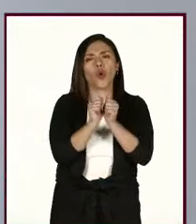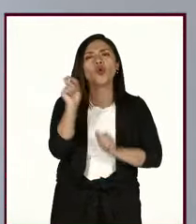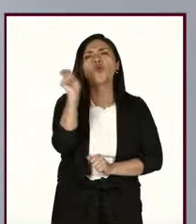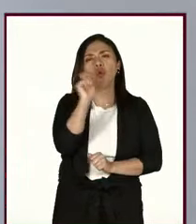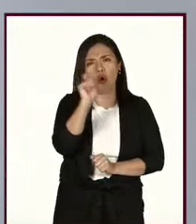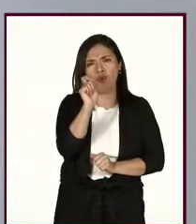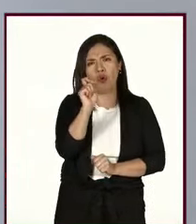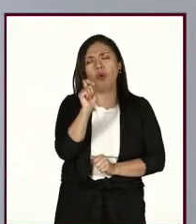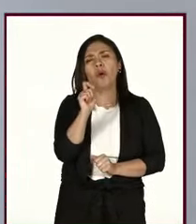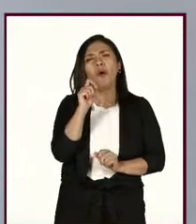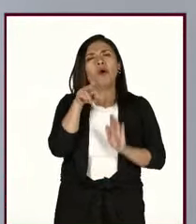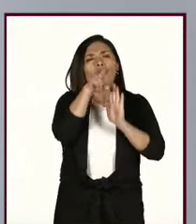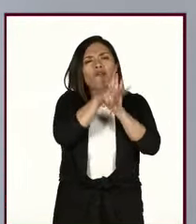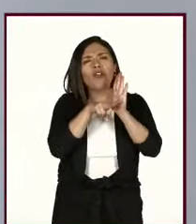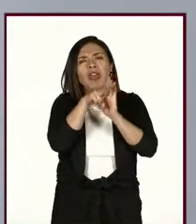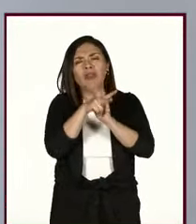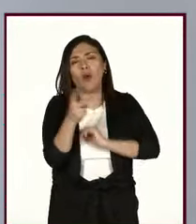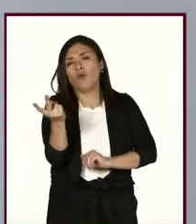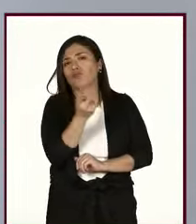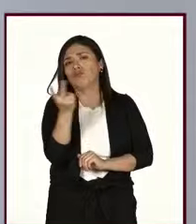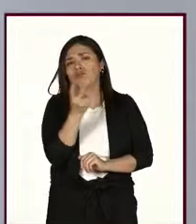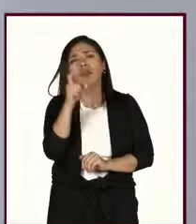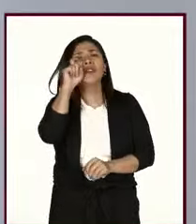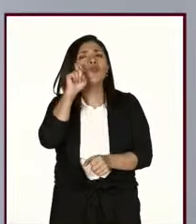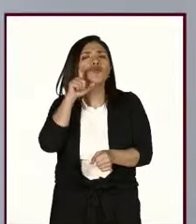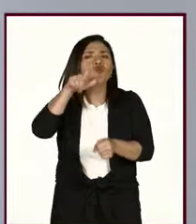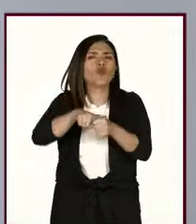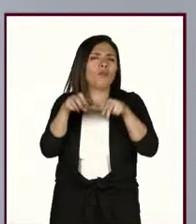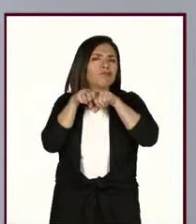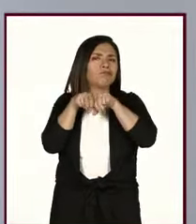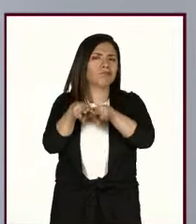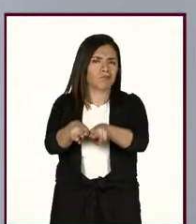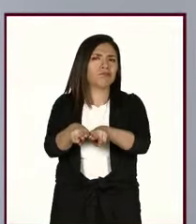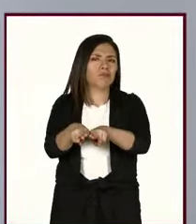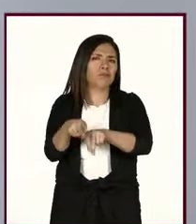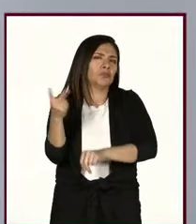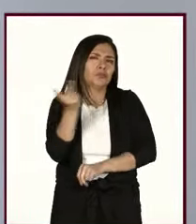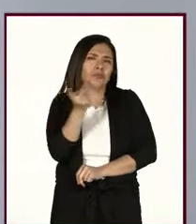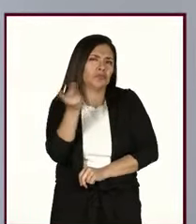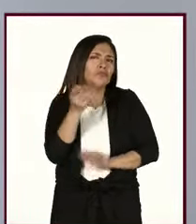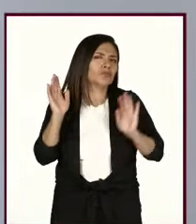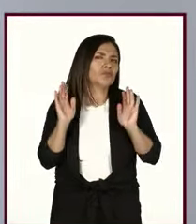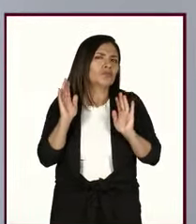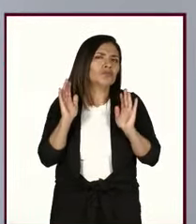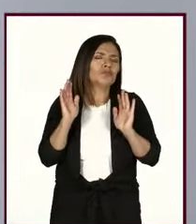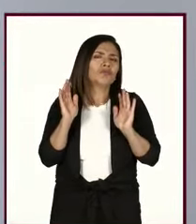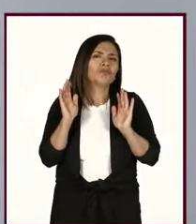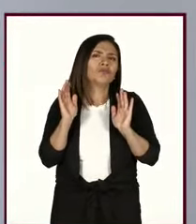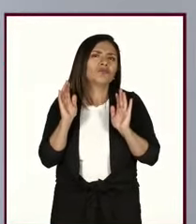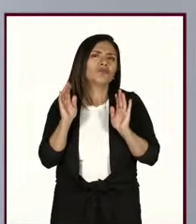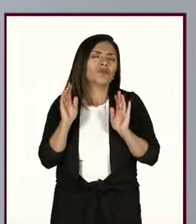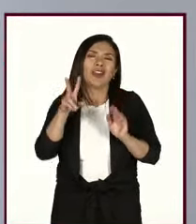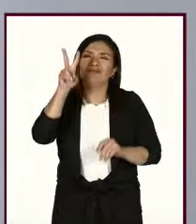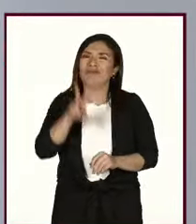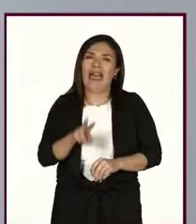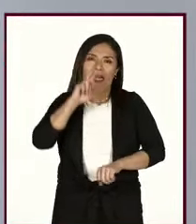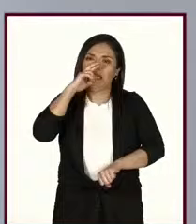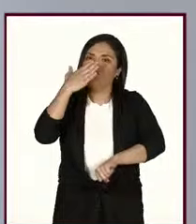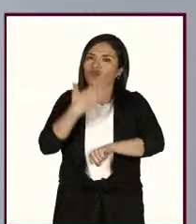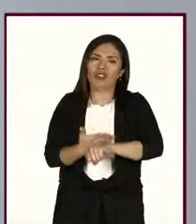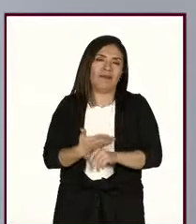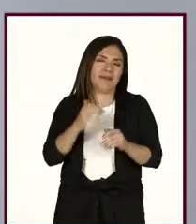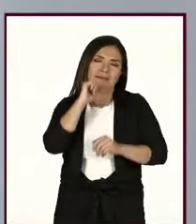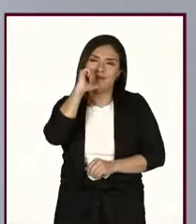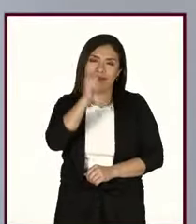video en relaciones sexuales en un acto irresponsable